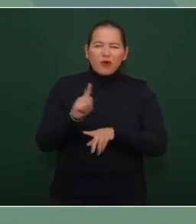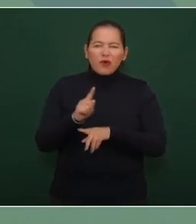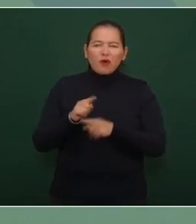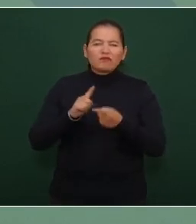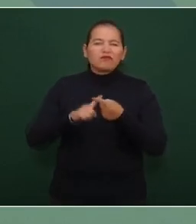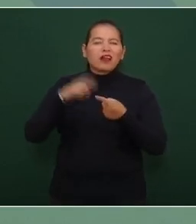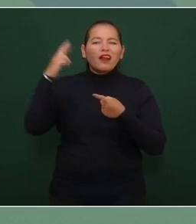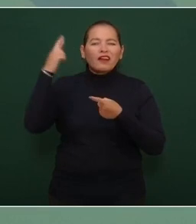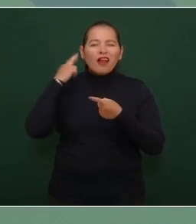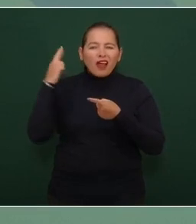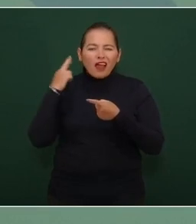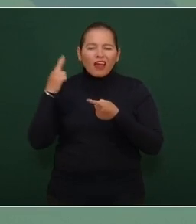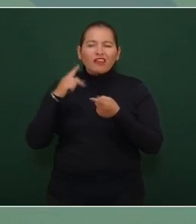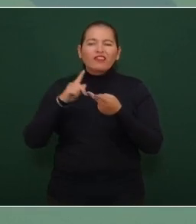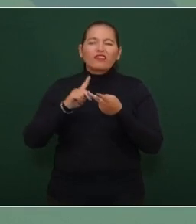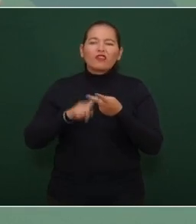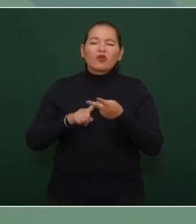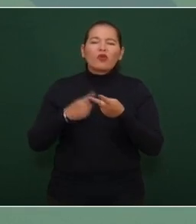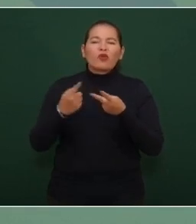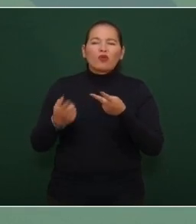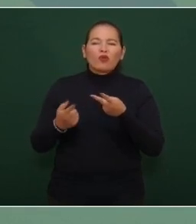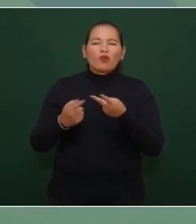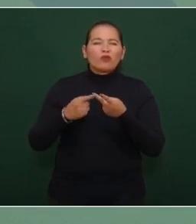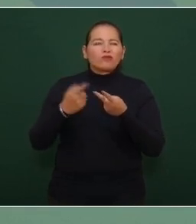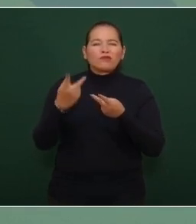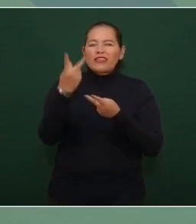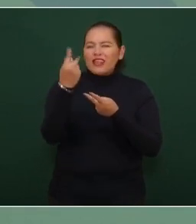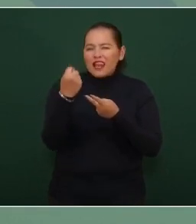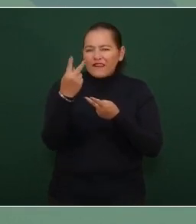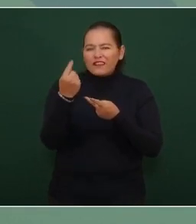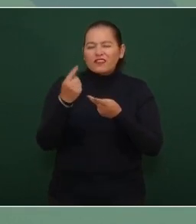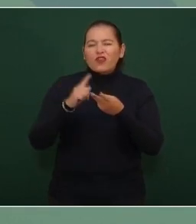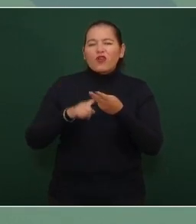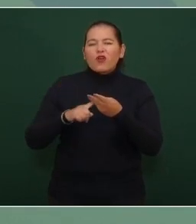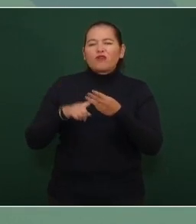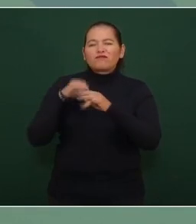radio y la televisión y ya también con las redes sociales